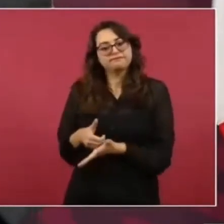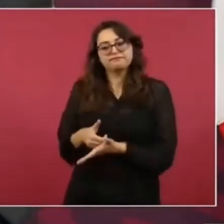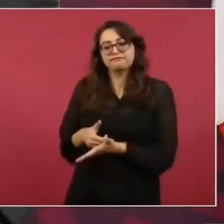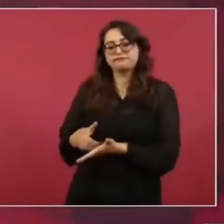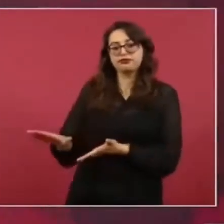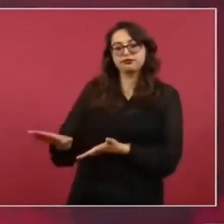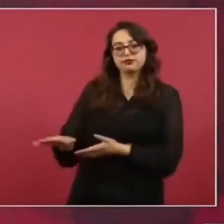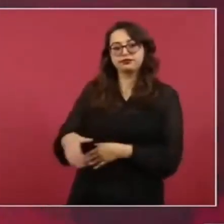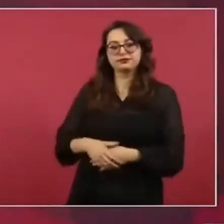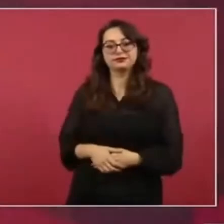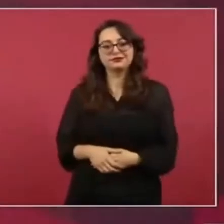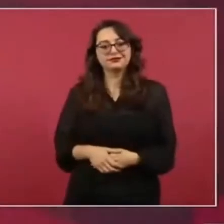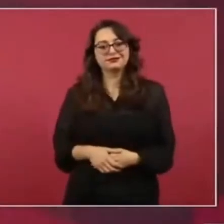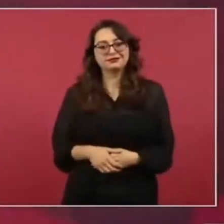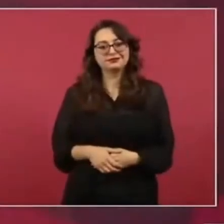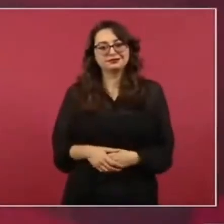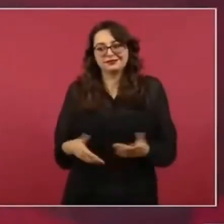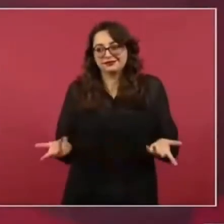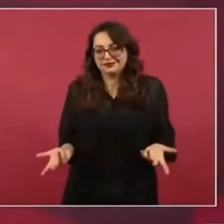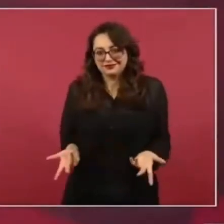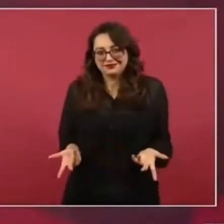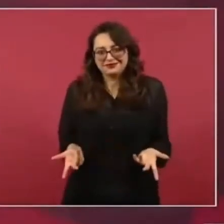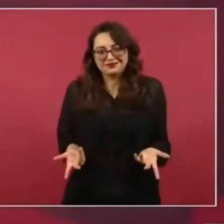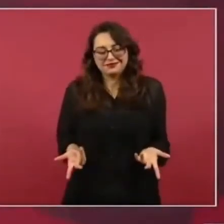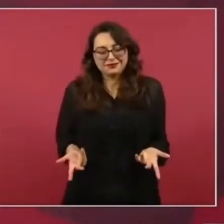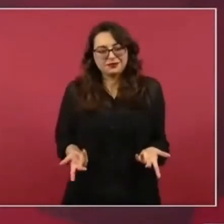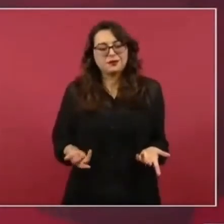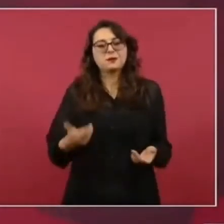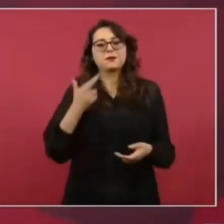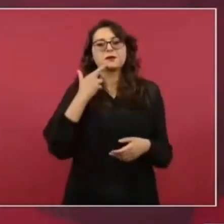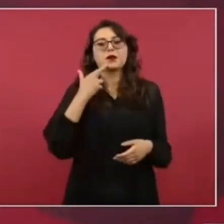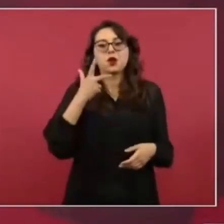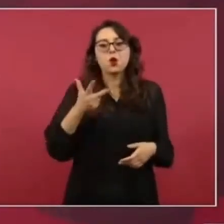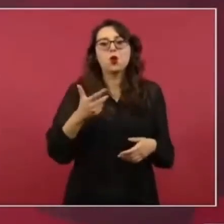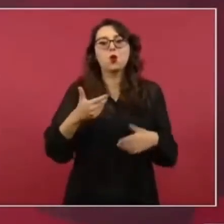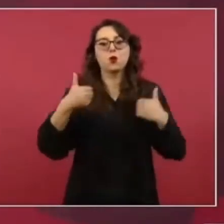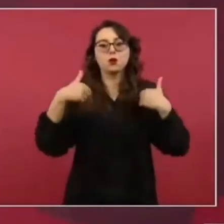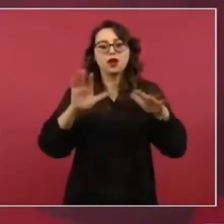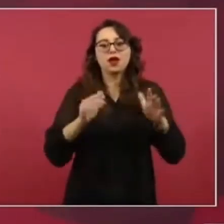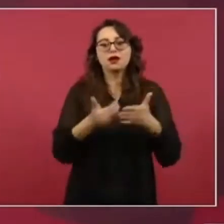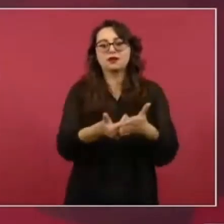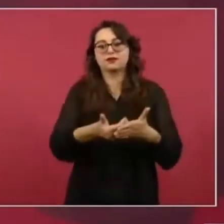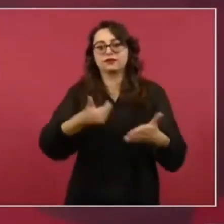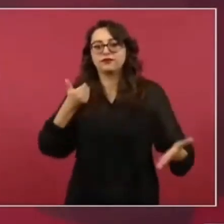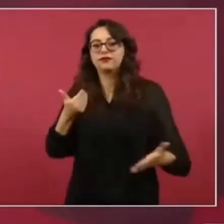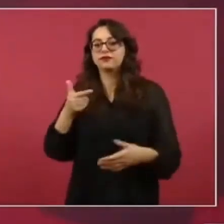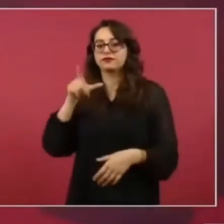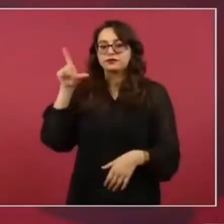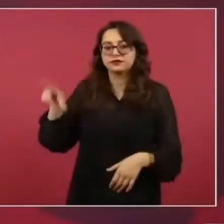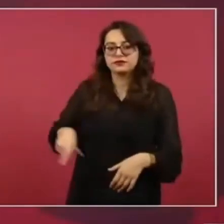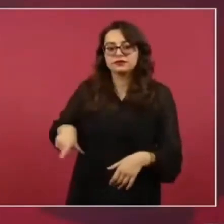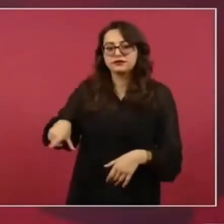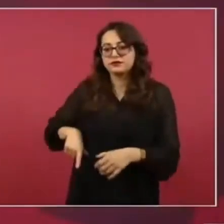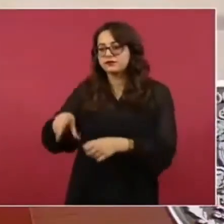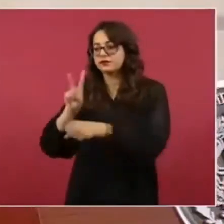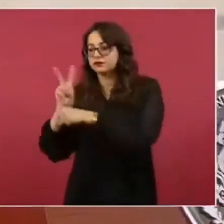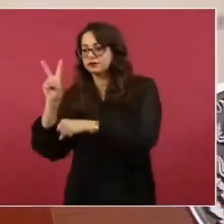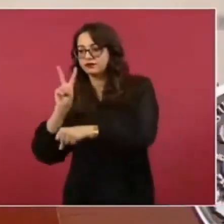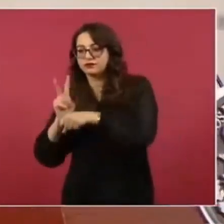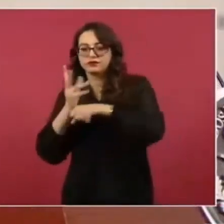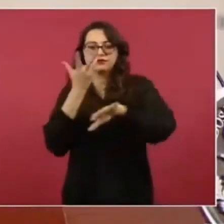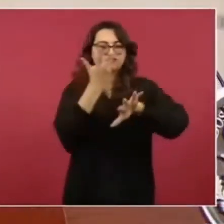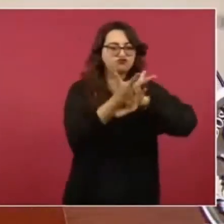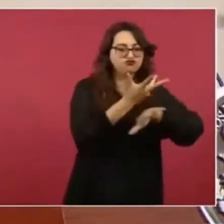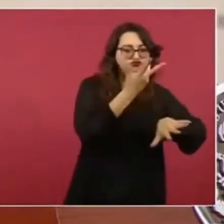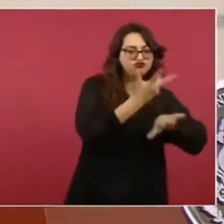¿Por qué no cambia la política? ¿Por qué no se sigue el ejemplo del